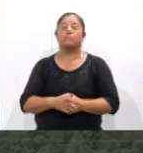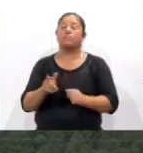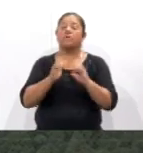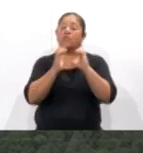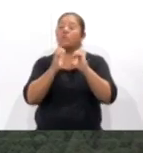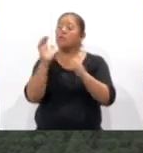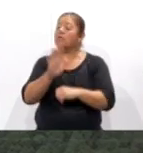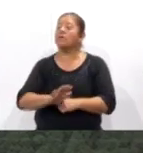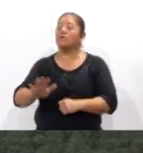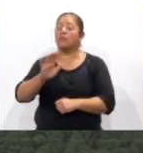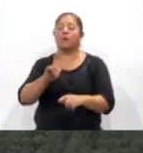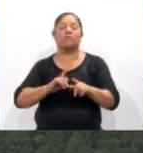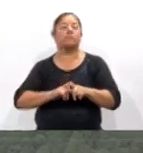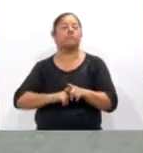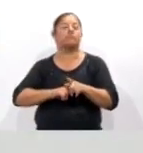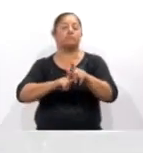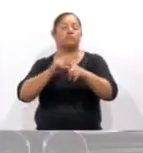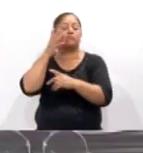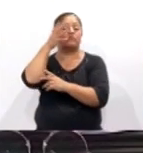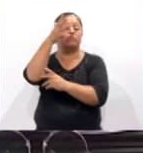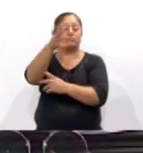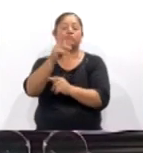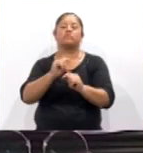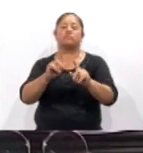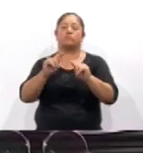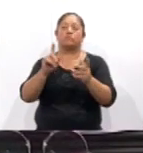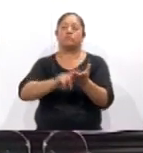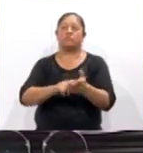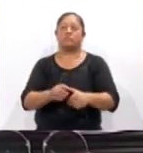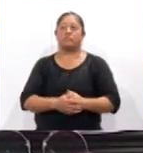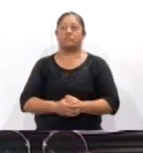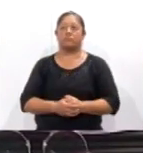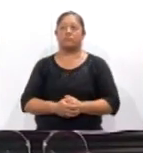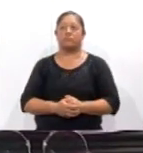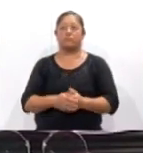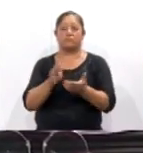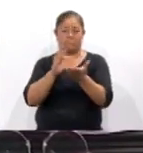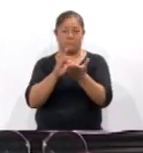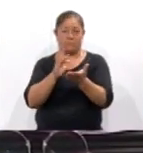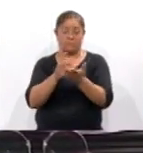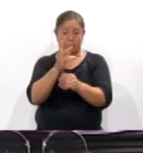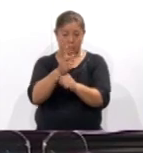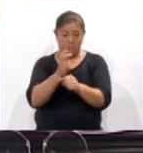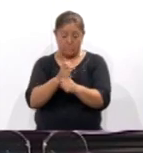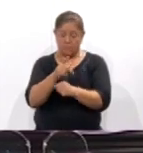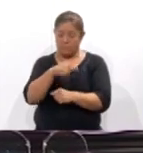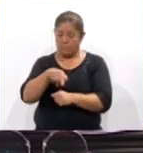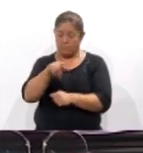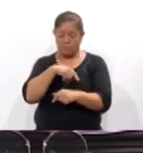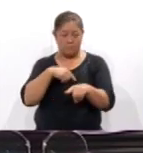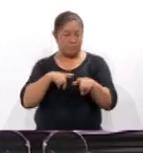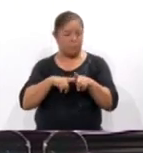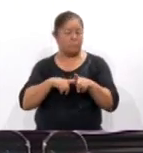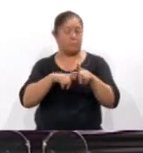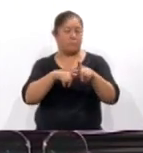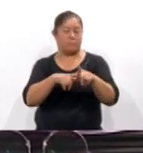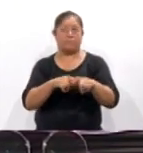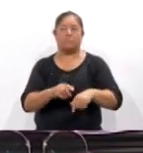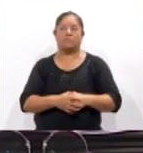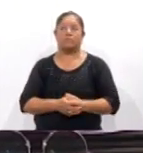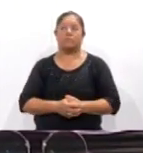y el futuro sustentable de Tlaxcala. Agradecerles e invitarles sobre todo para que continuemos con acciones